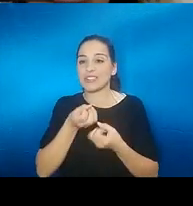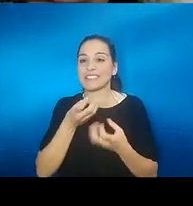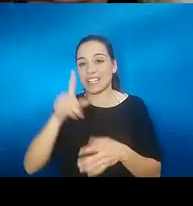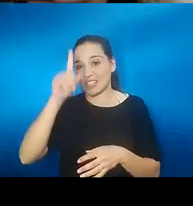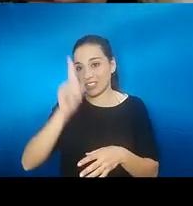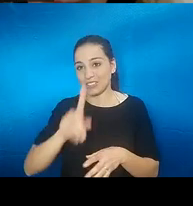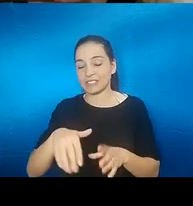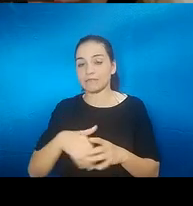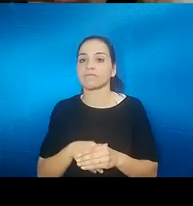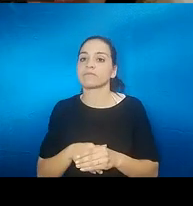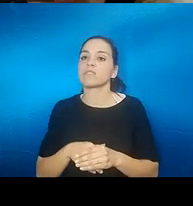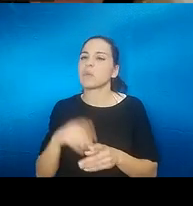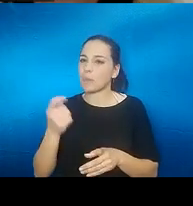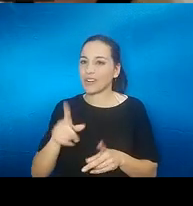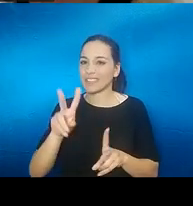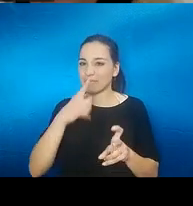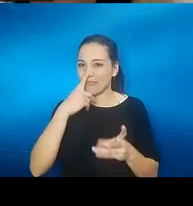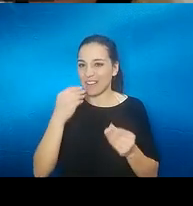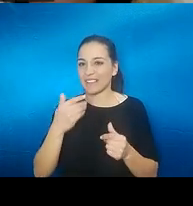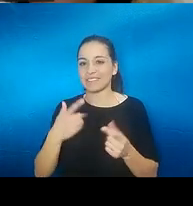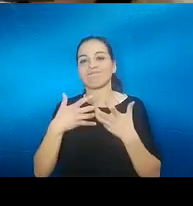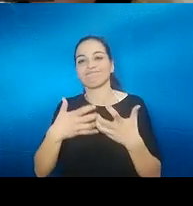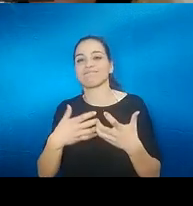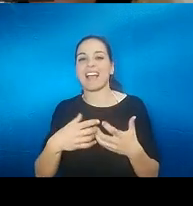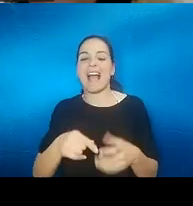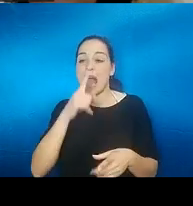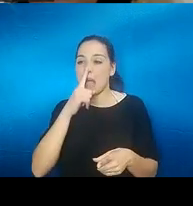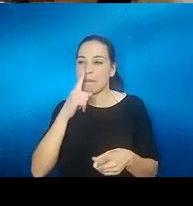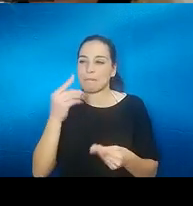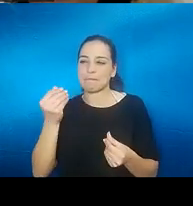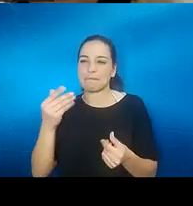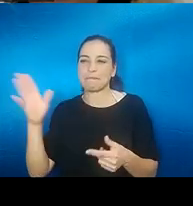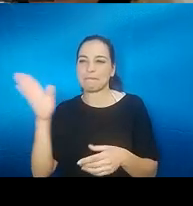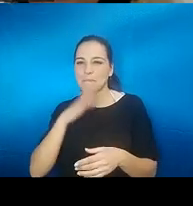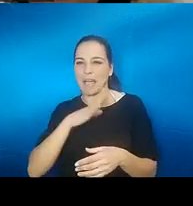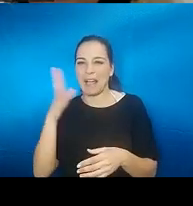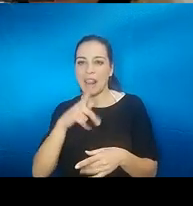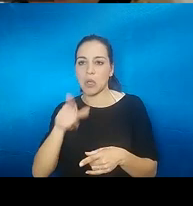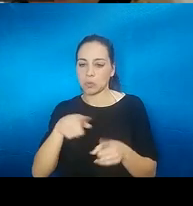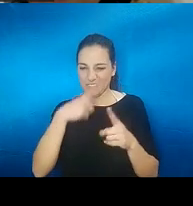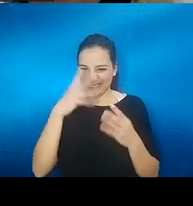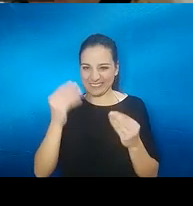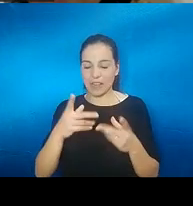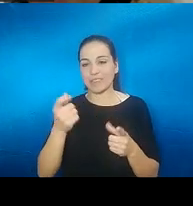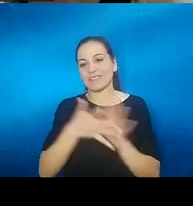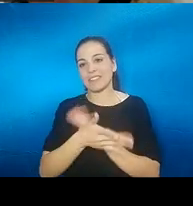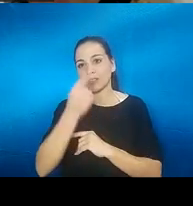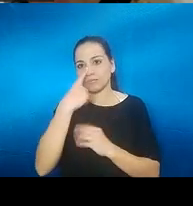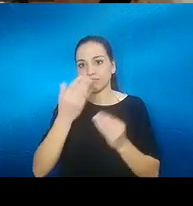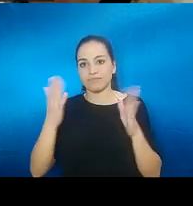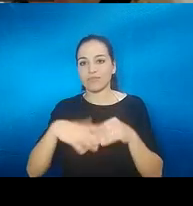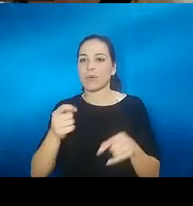minusvalora yo creo que ese tipo de comentarios lo mismo que pasa me estoy acordando yo ahora personas cuando alguien te dice